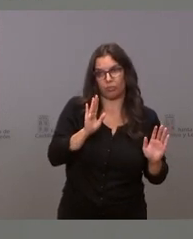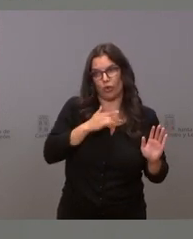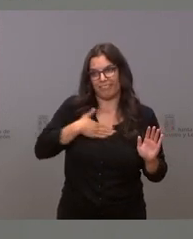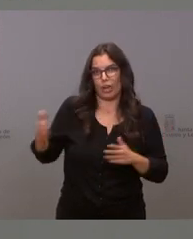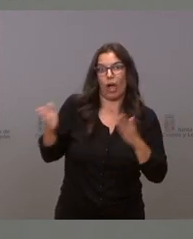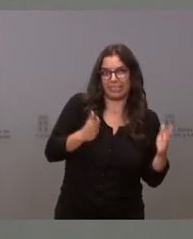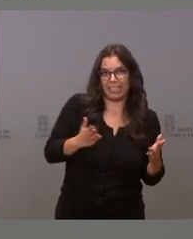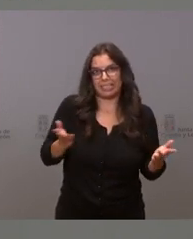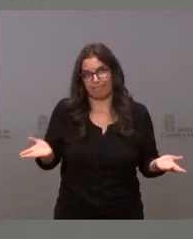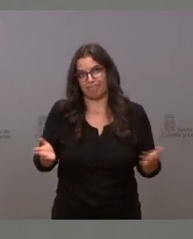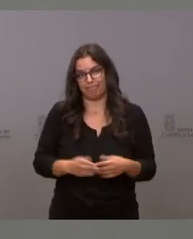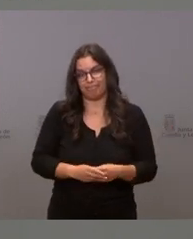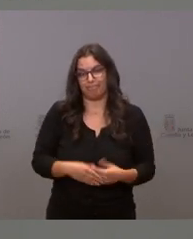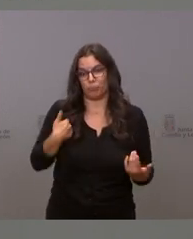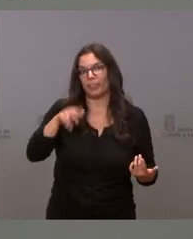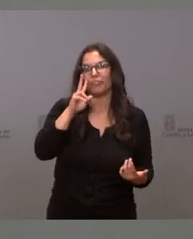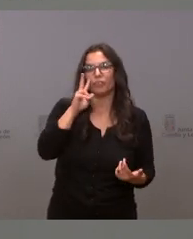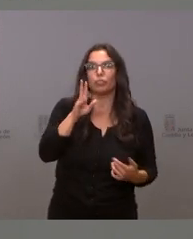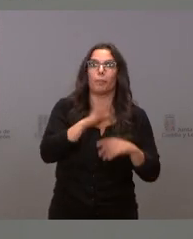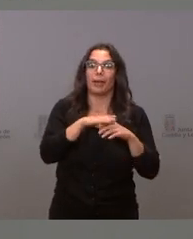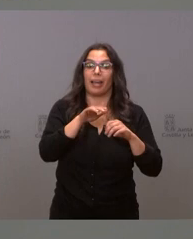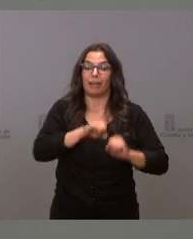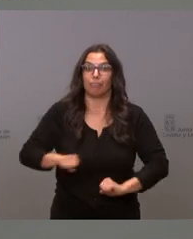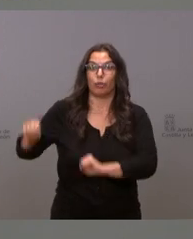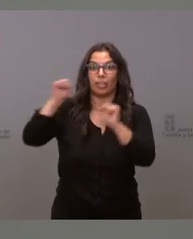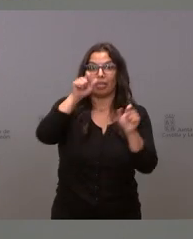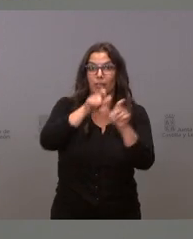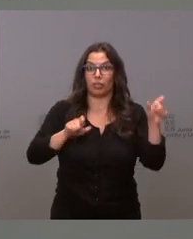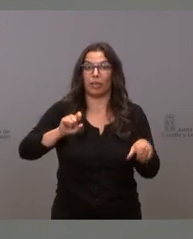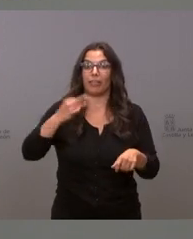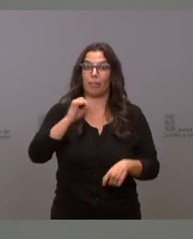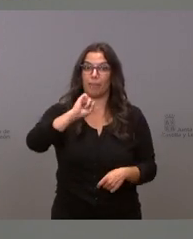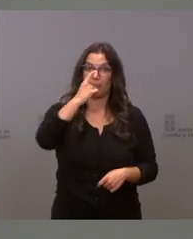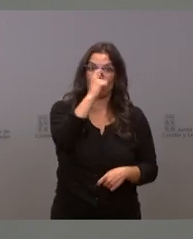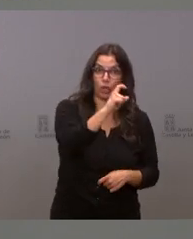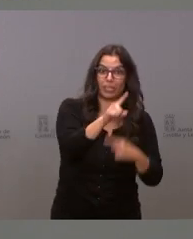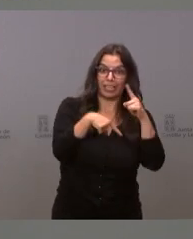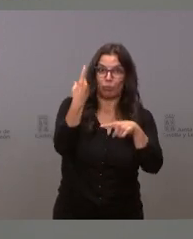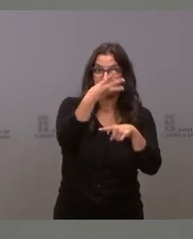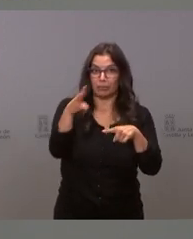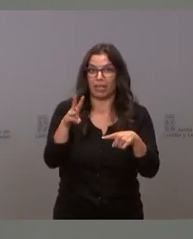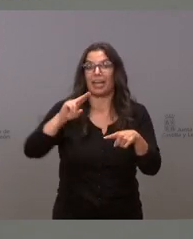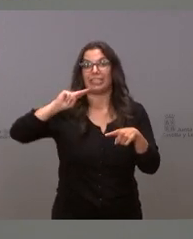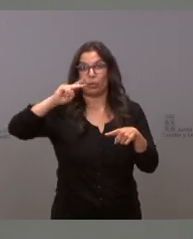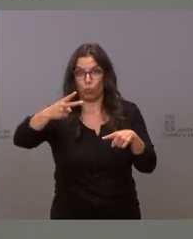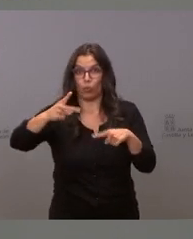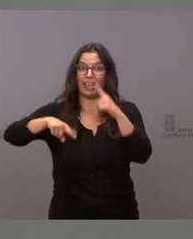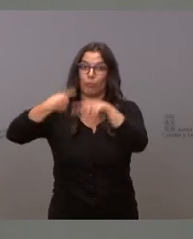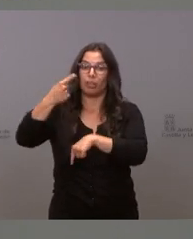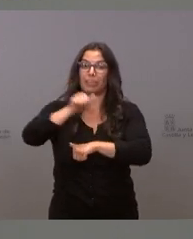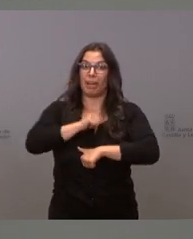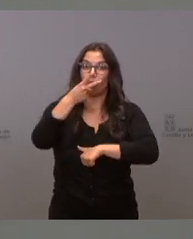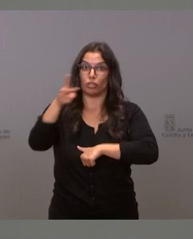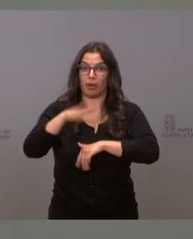porque como hemos visto para inmunizar a la gente hay que poner una dosis después otra tres semanas después y después esperar dos semanas eso